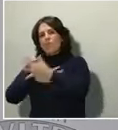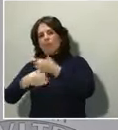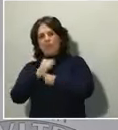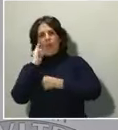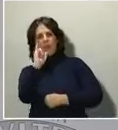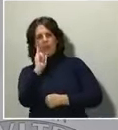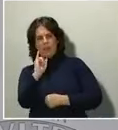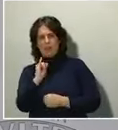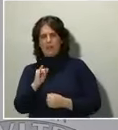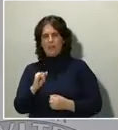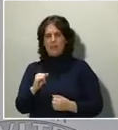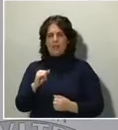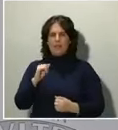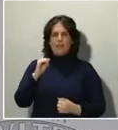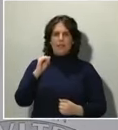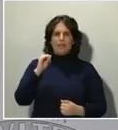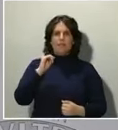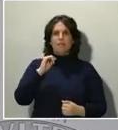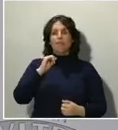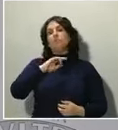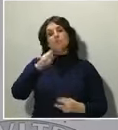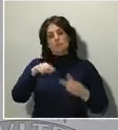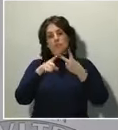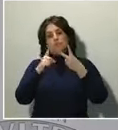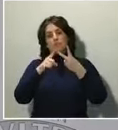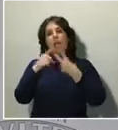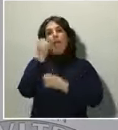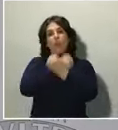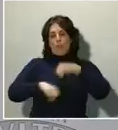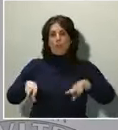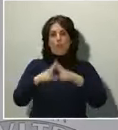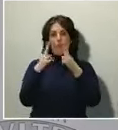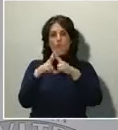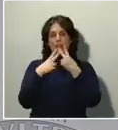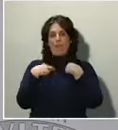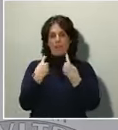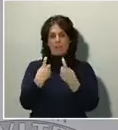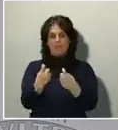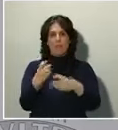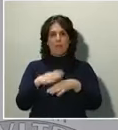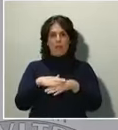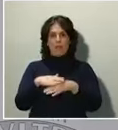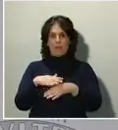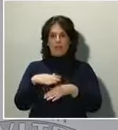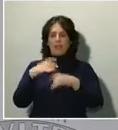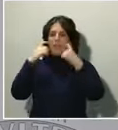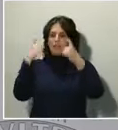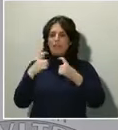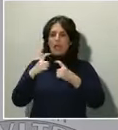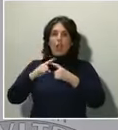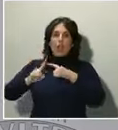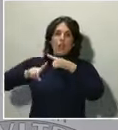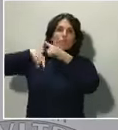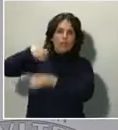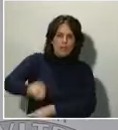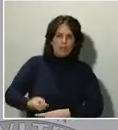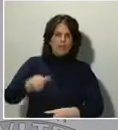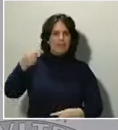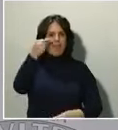ese escudo que decía antes, económico y social, que necesita nuestro país para abordar las consecuencias económicas de estas difíciles medidas